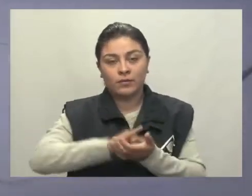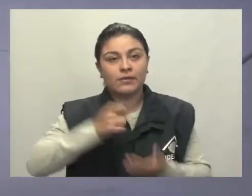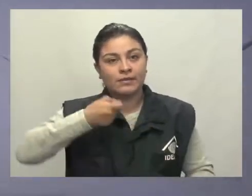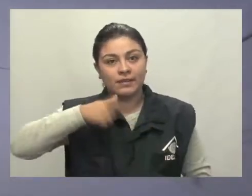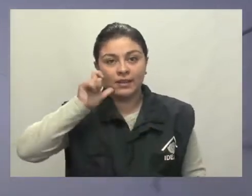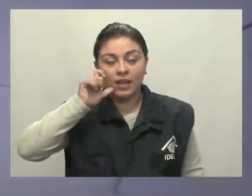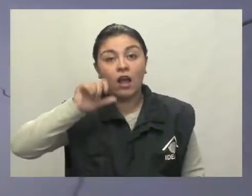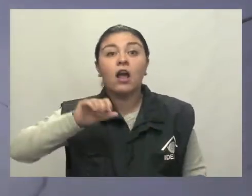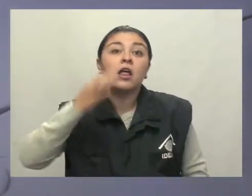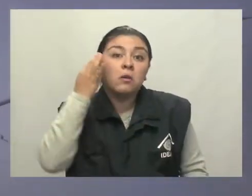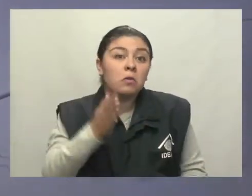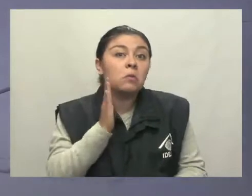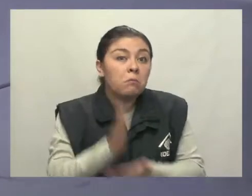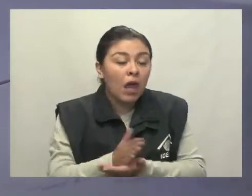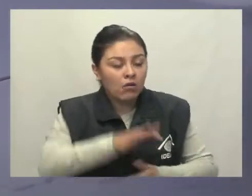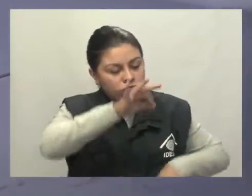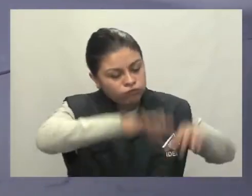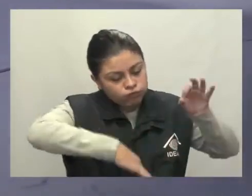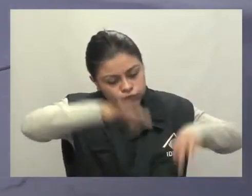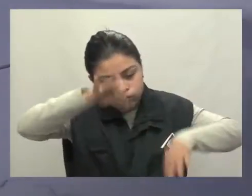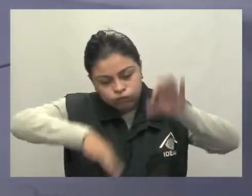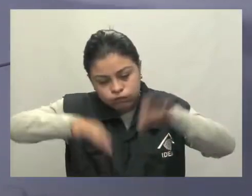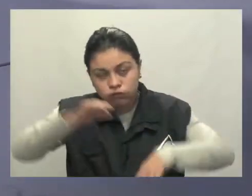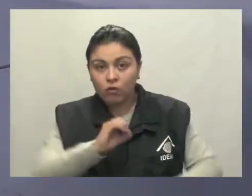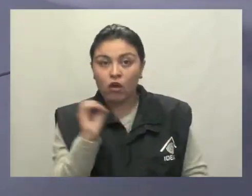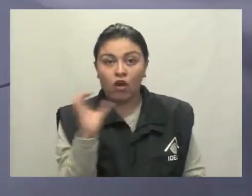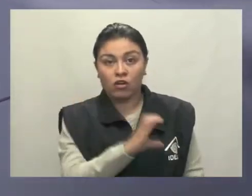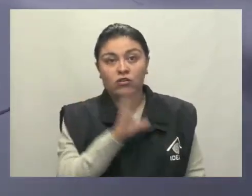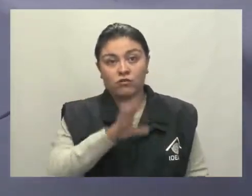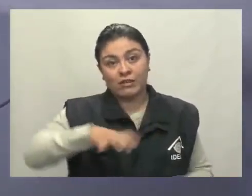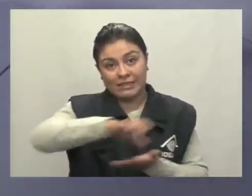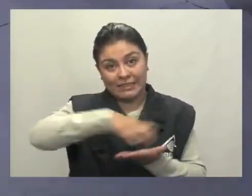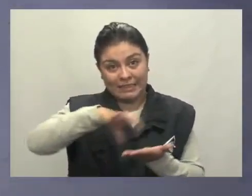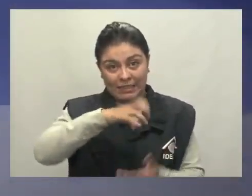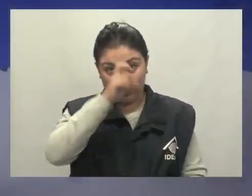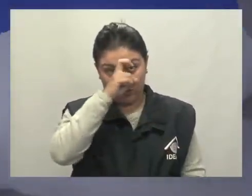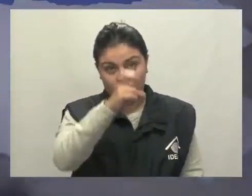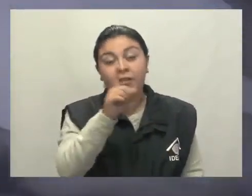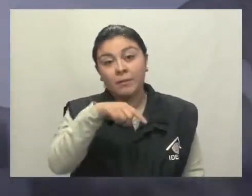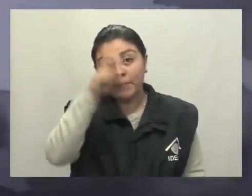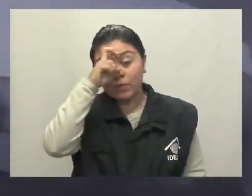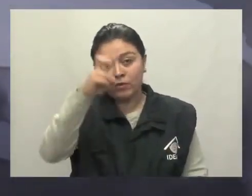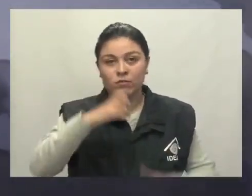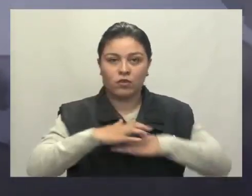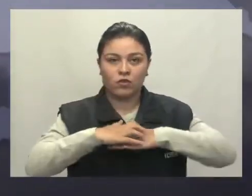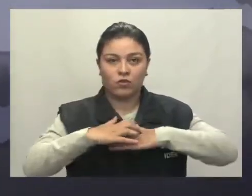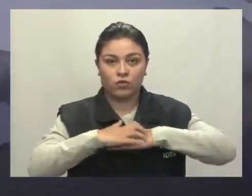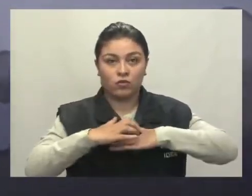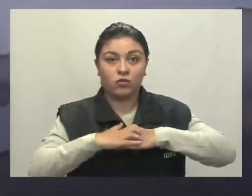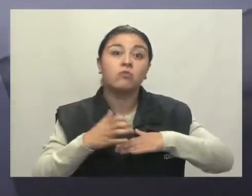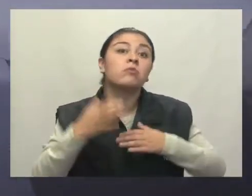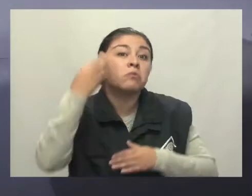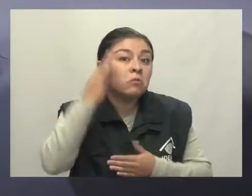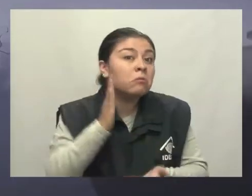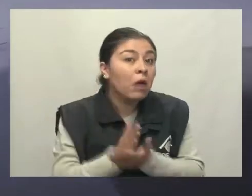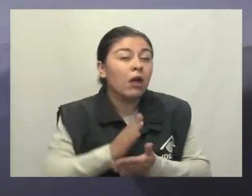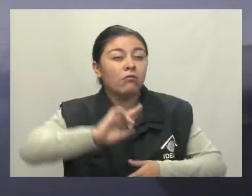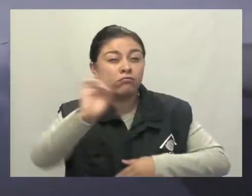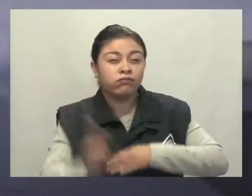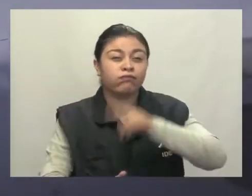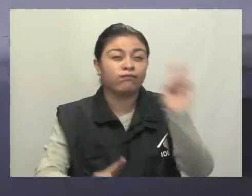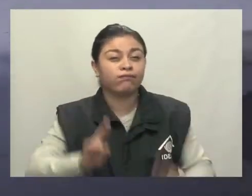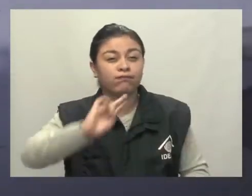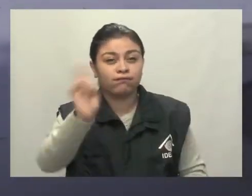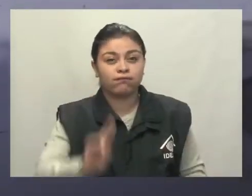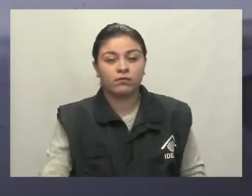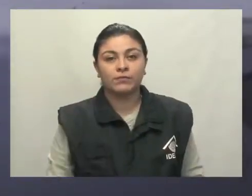Caldas, con posibles lloviznas en el occidente de Santander del Norte y en el norte del Tolima, acompañadas de posible actividad eléctrica.